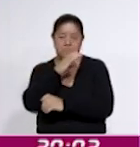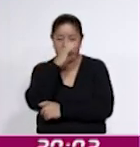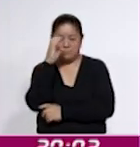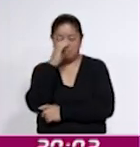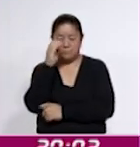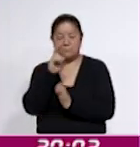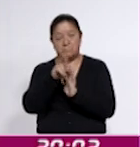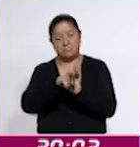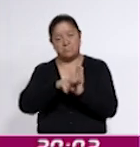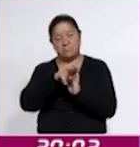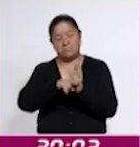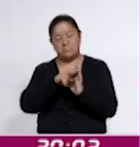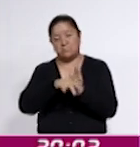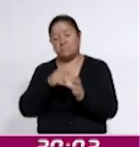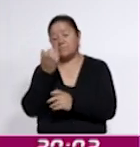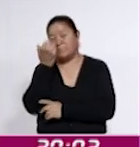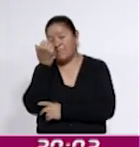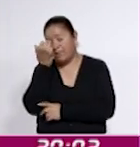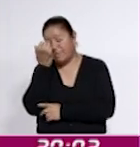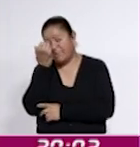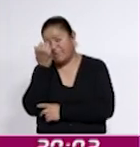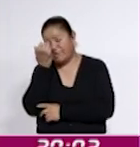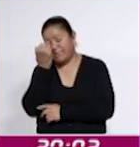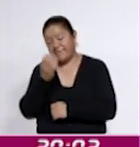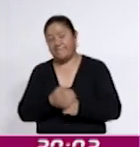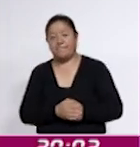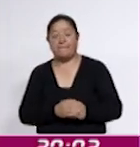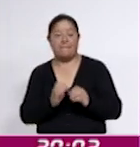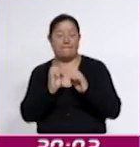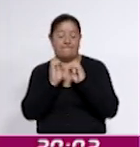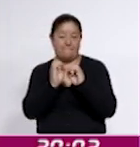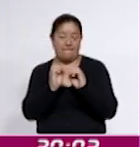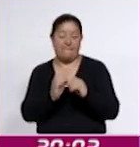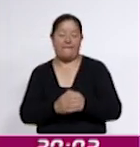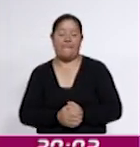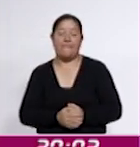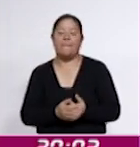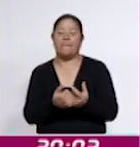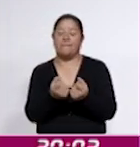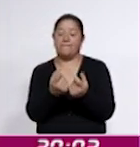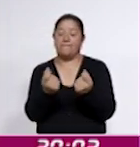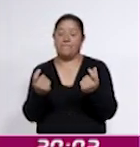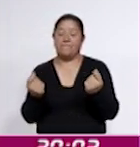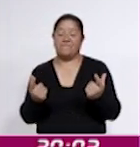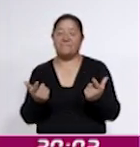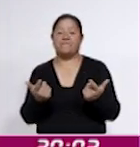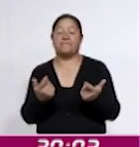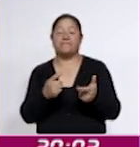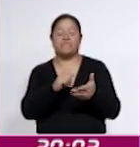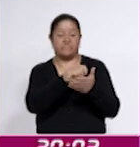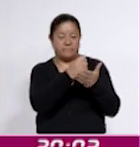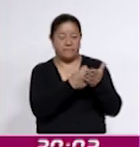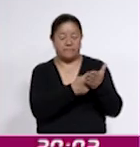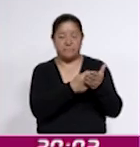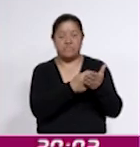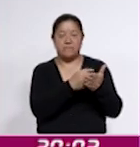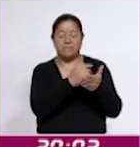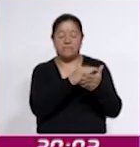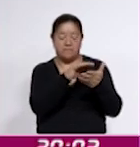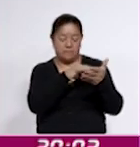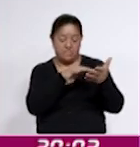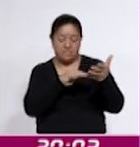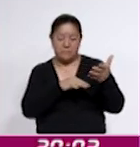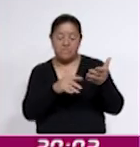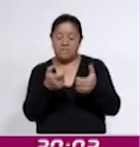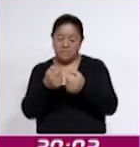audios o pues también algún texto que describa la situación que a usted